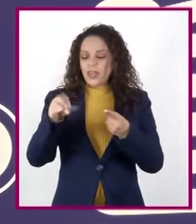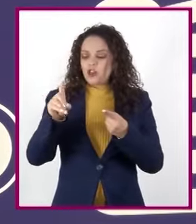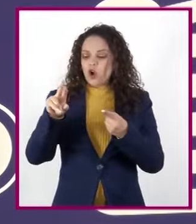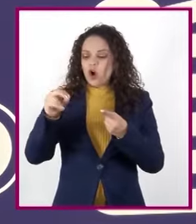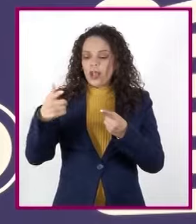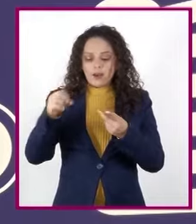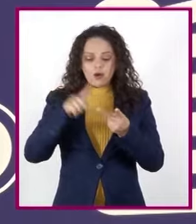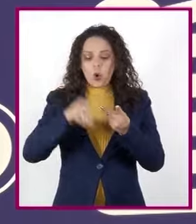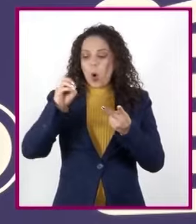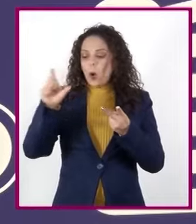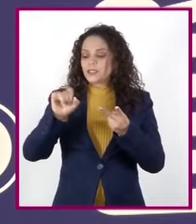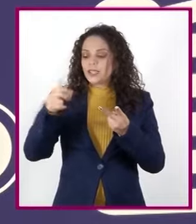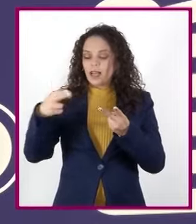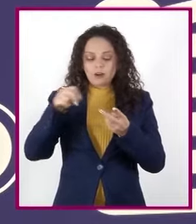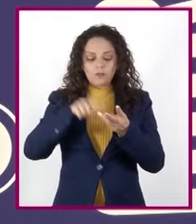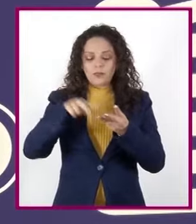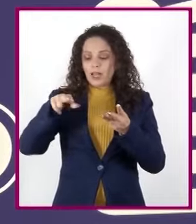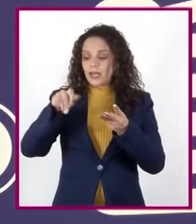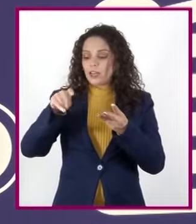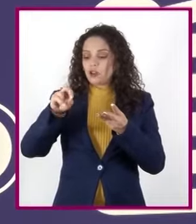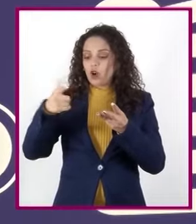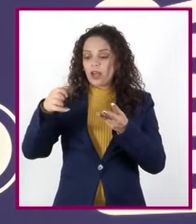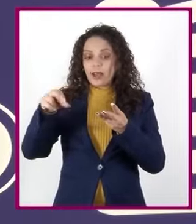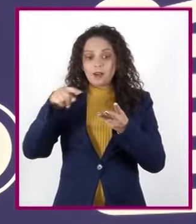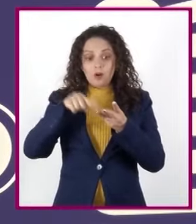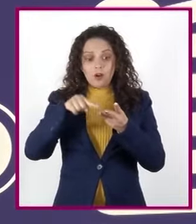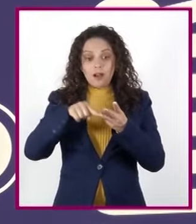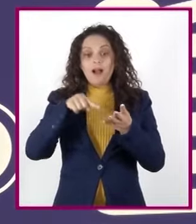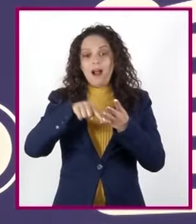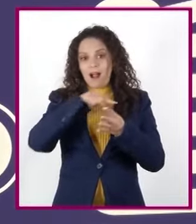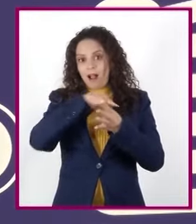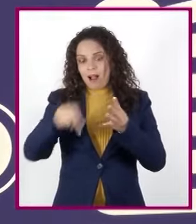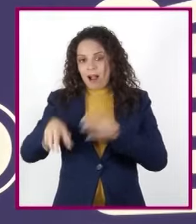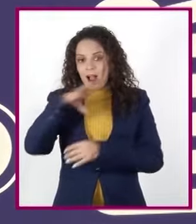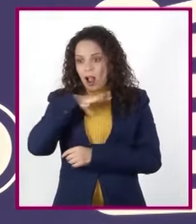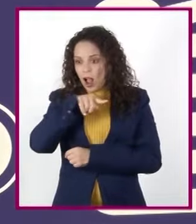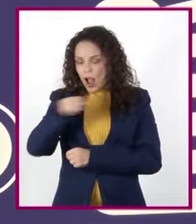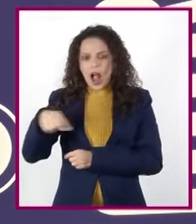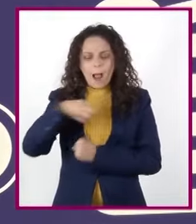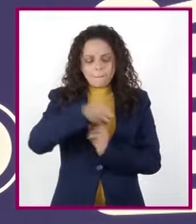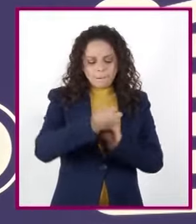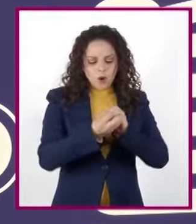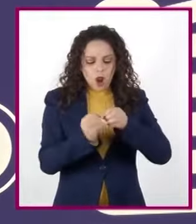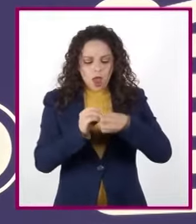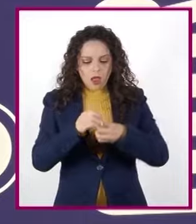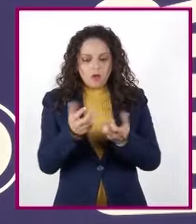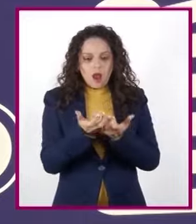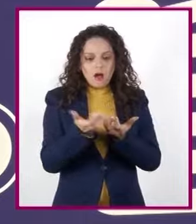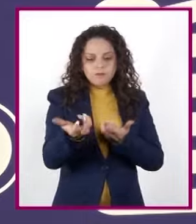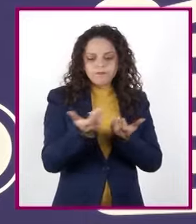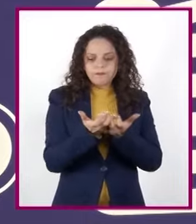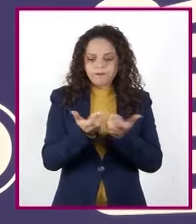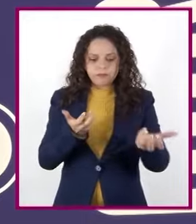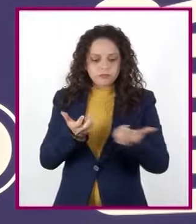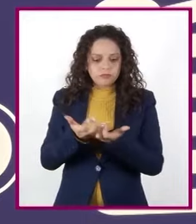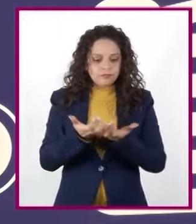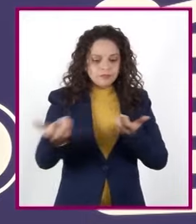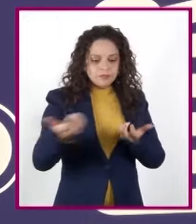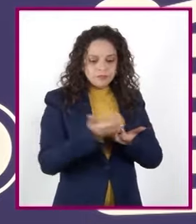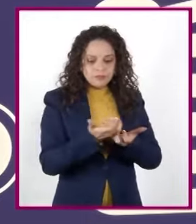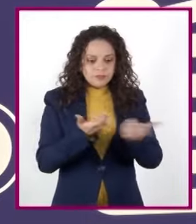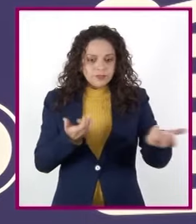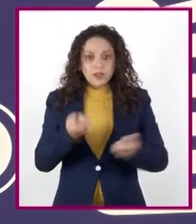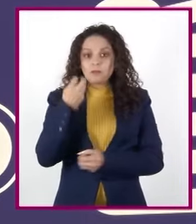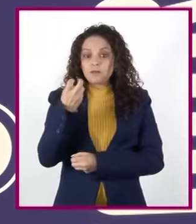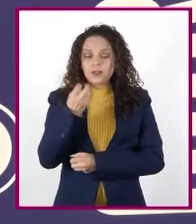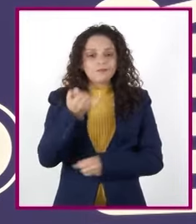oxígeno y nitrógeno, se enrarecen. Esto quiere decir que sus moléculas se separan, por lo que sería imposible para cualquier